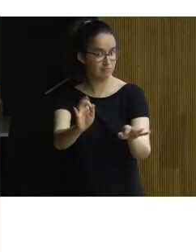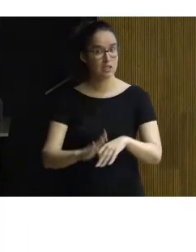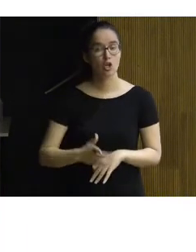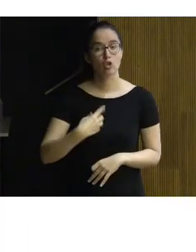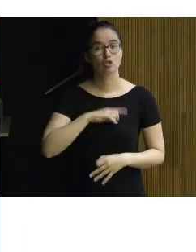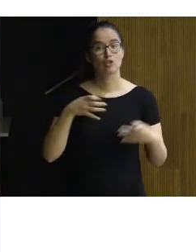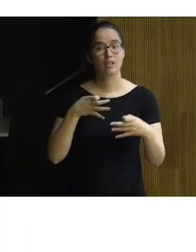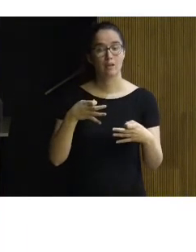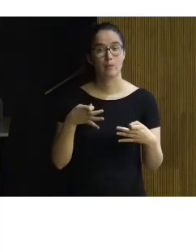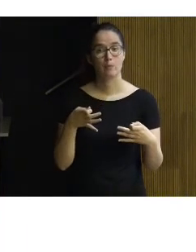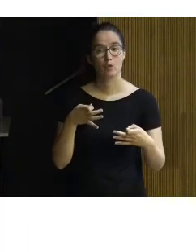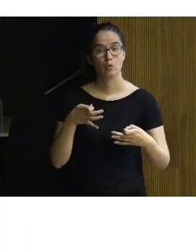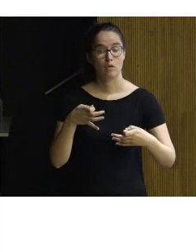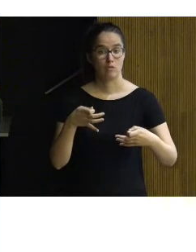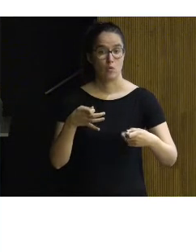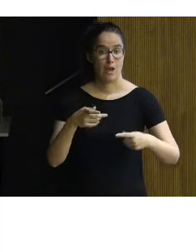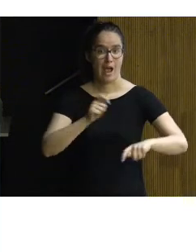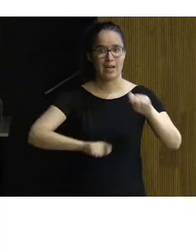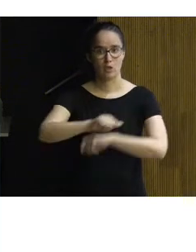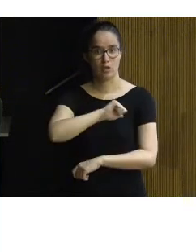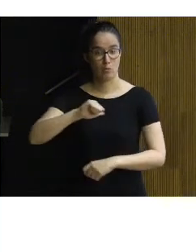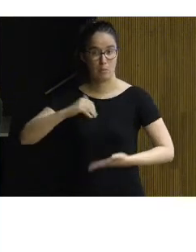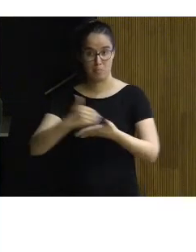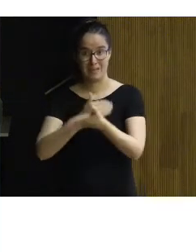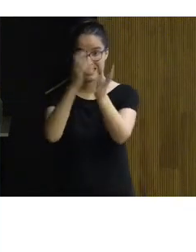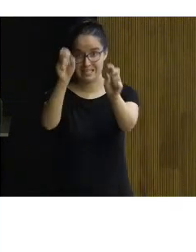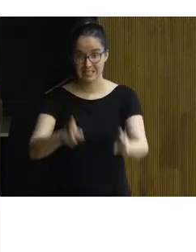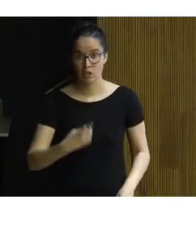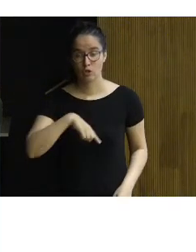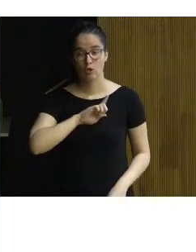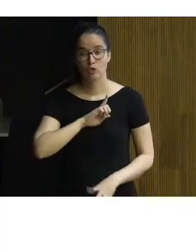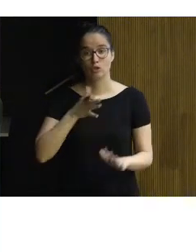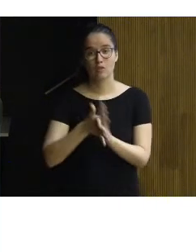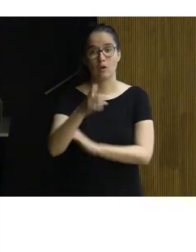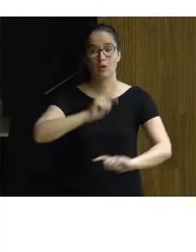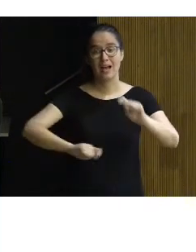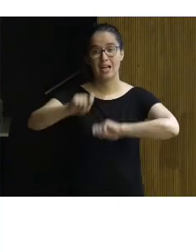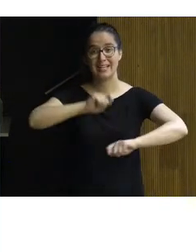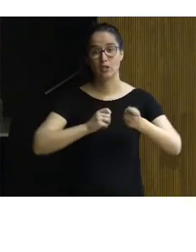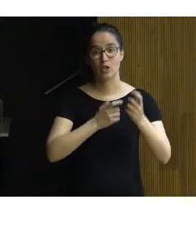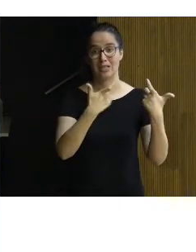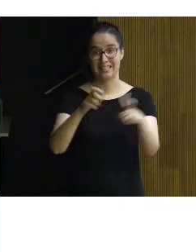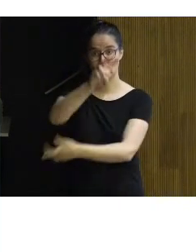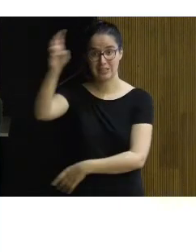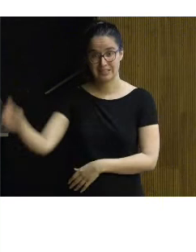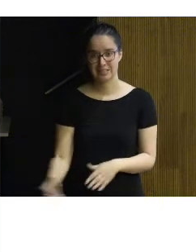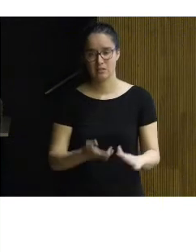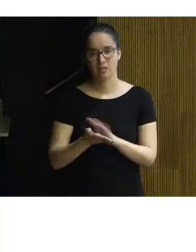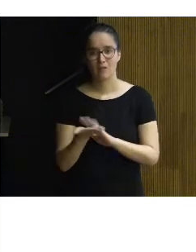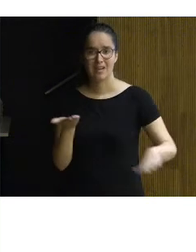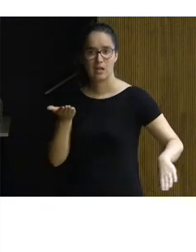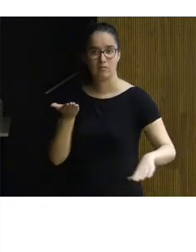que somos una asociación privada sin ánimo de lucro y que somos una asociación multisectorial, que representamos,